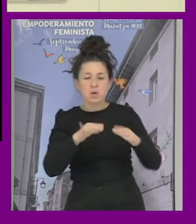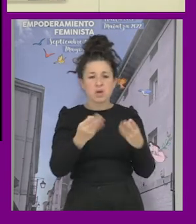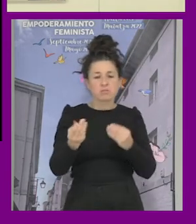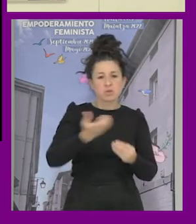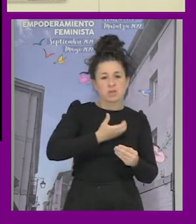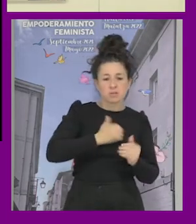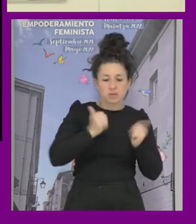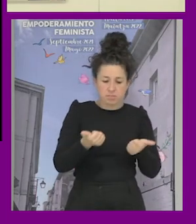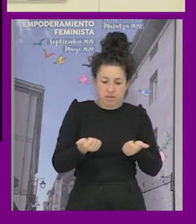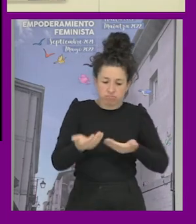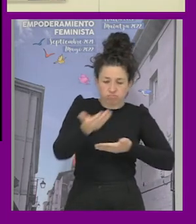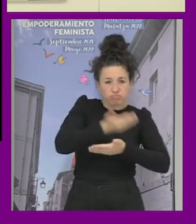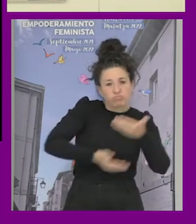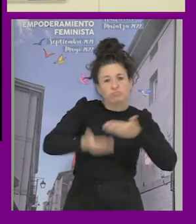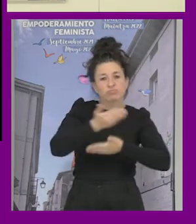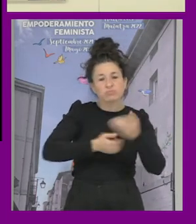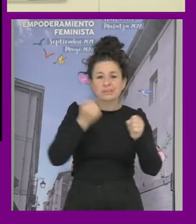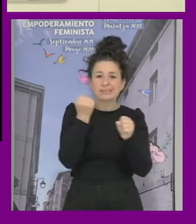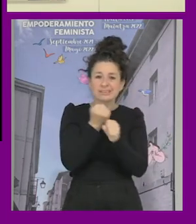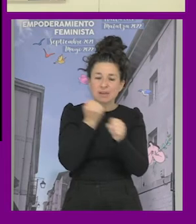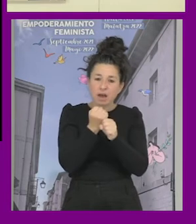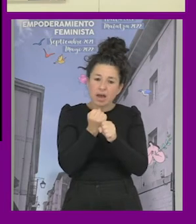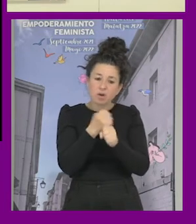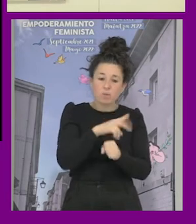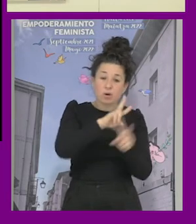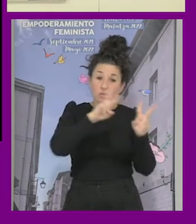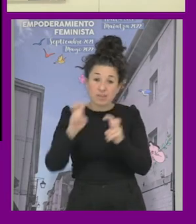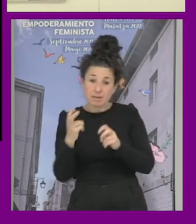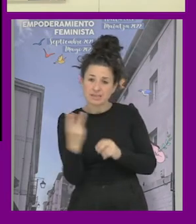conjuntamente los temas de igualdad mujer hombre y LGTBI